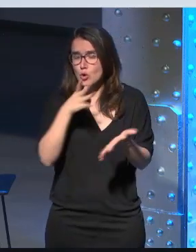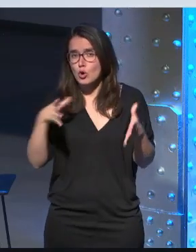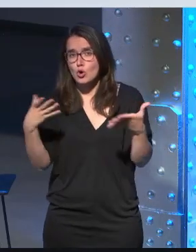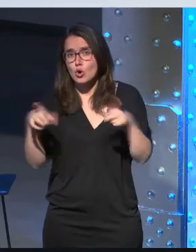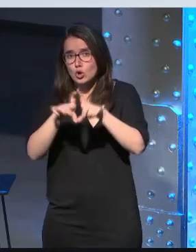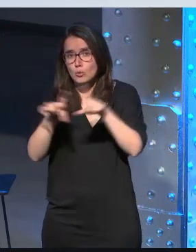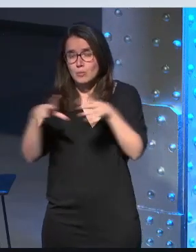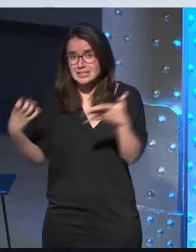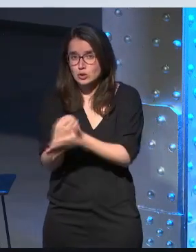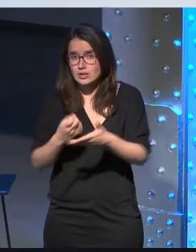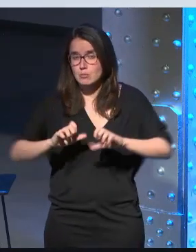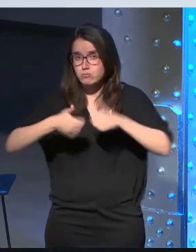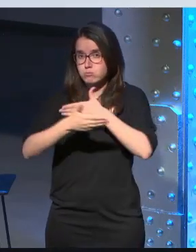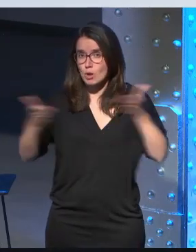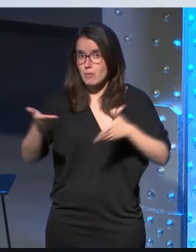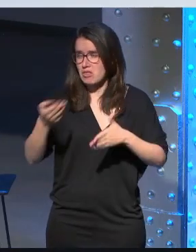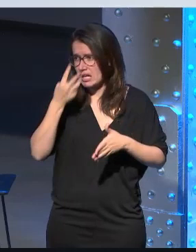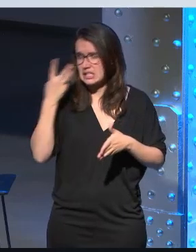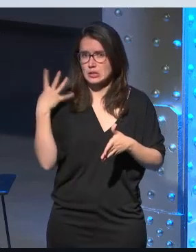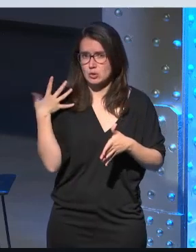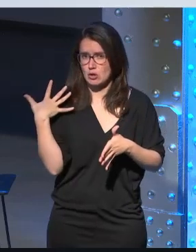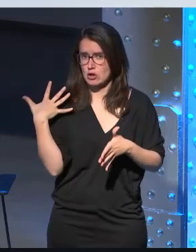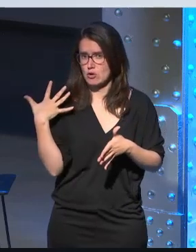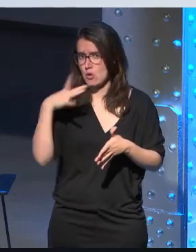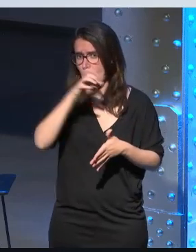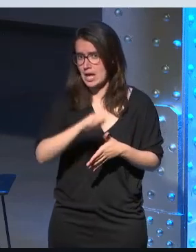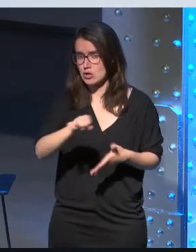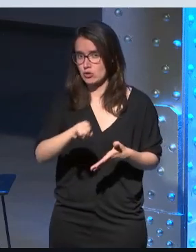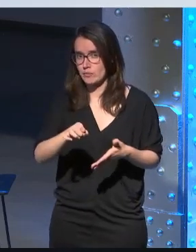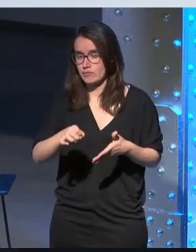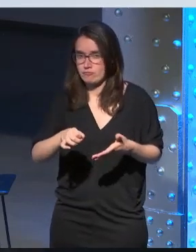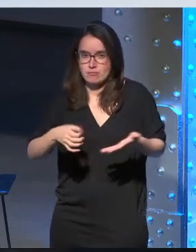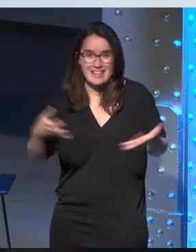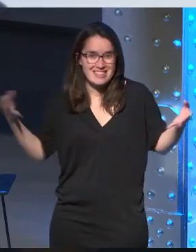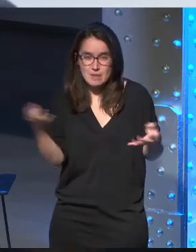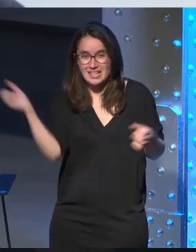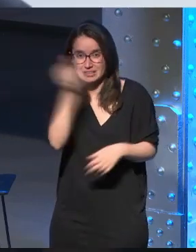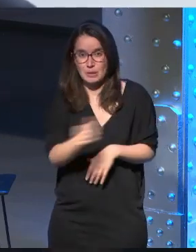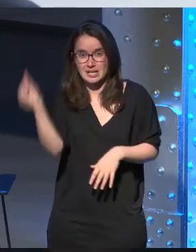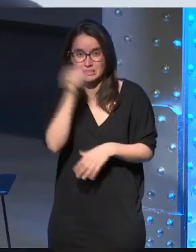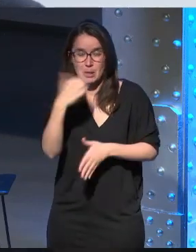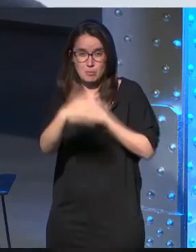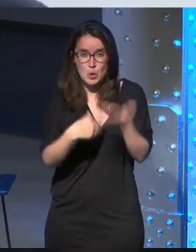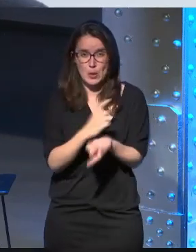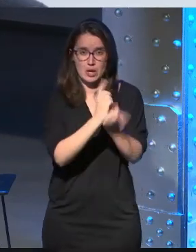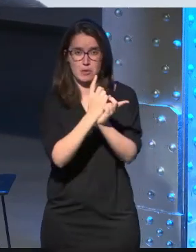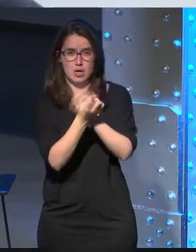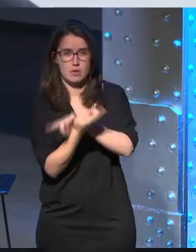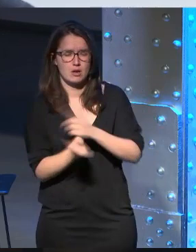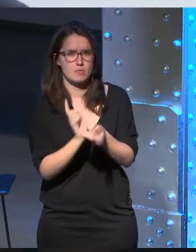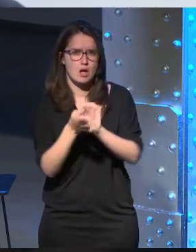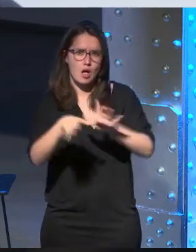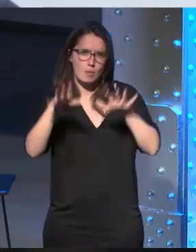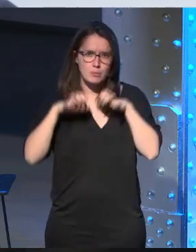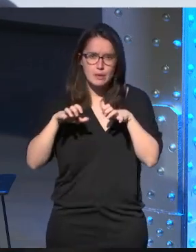compañías que empezamos hace 3, 4, 5 años no hemos tenido más narices que cada semana cambiar los procesos cambiar los procedimientos